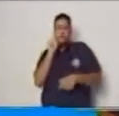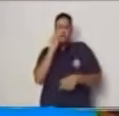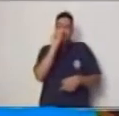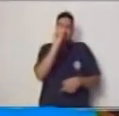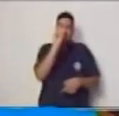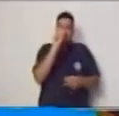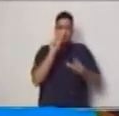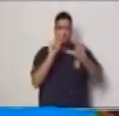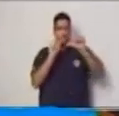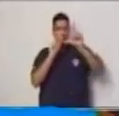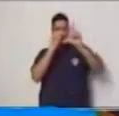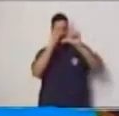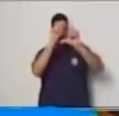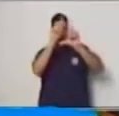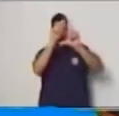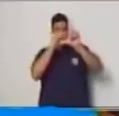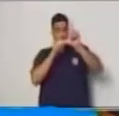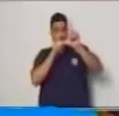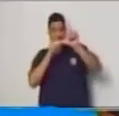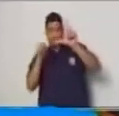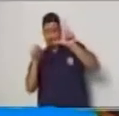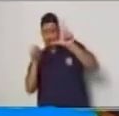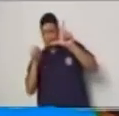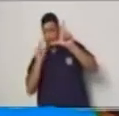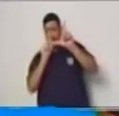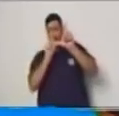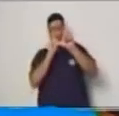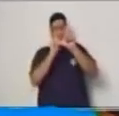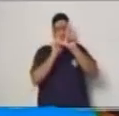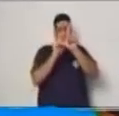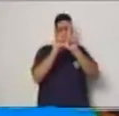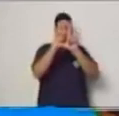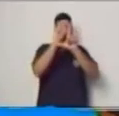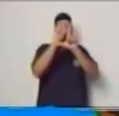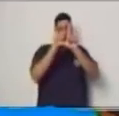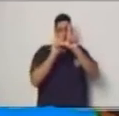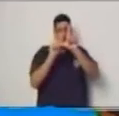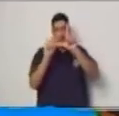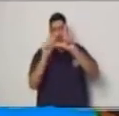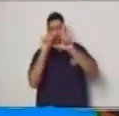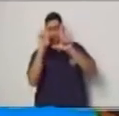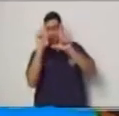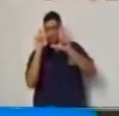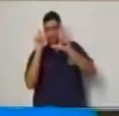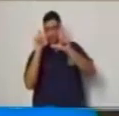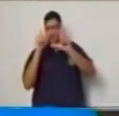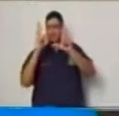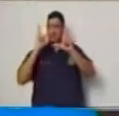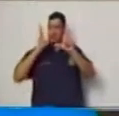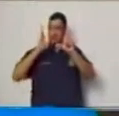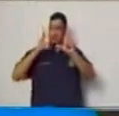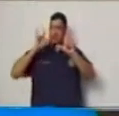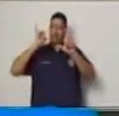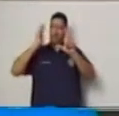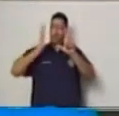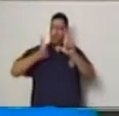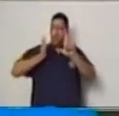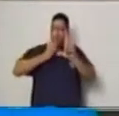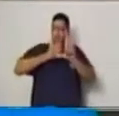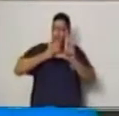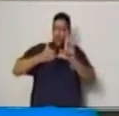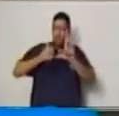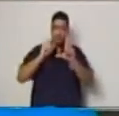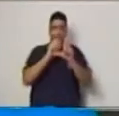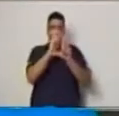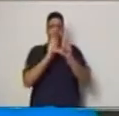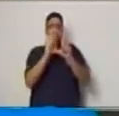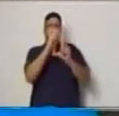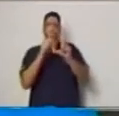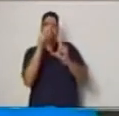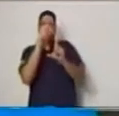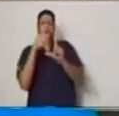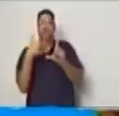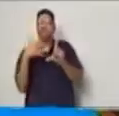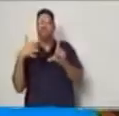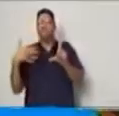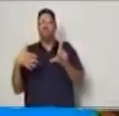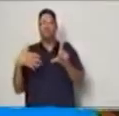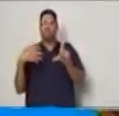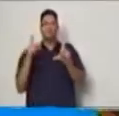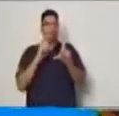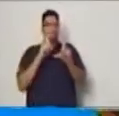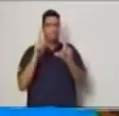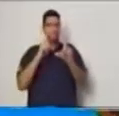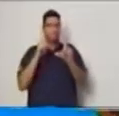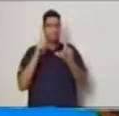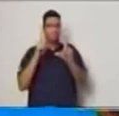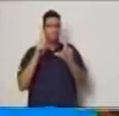evaluación para que los pares que hayan sido colocados con anterioridad puedan ser los que estás colocando en el plano